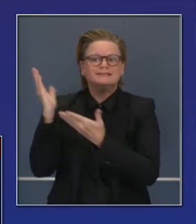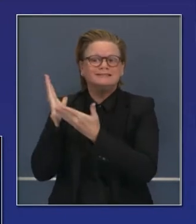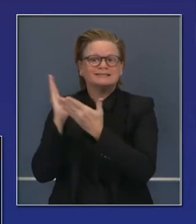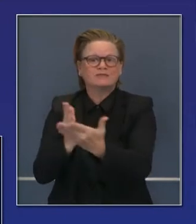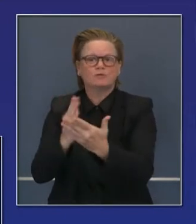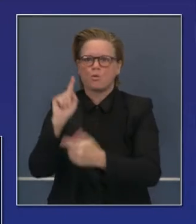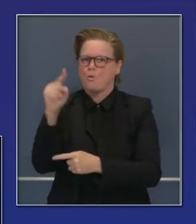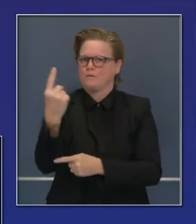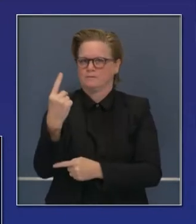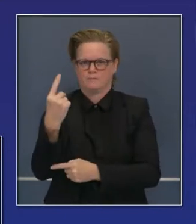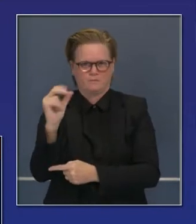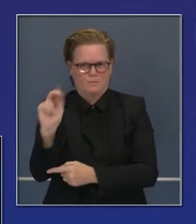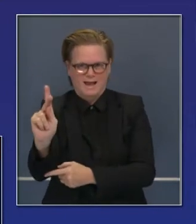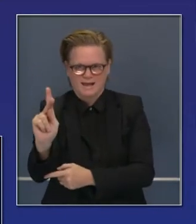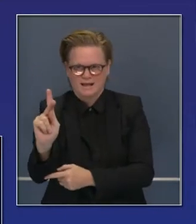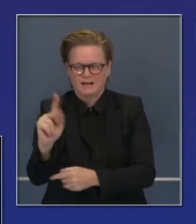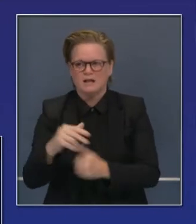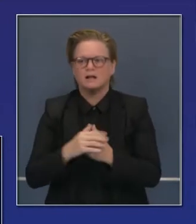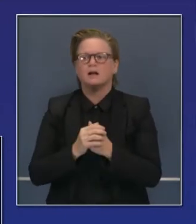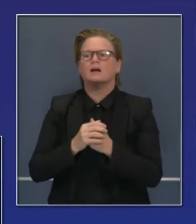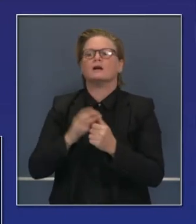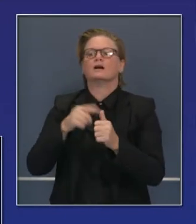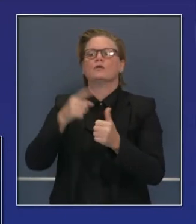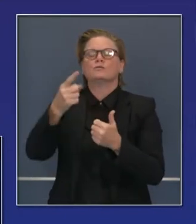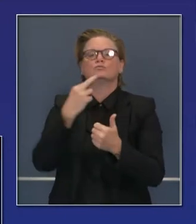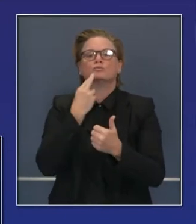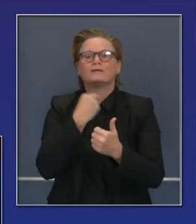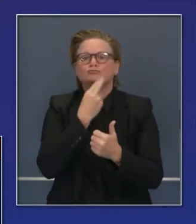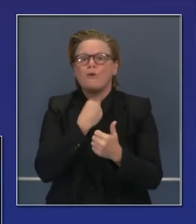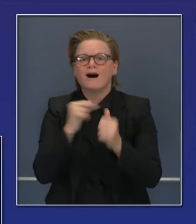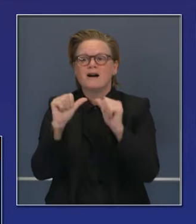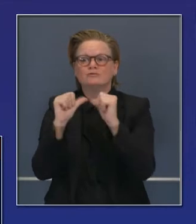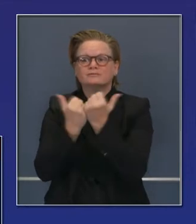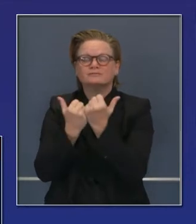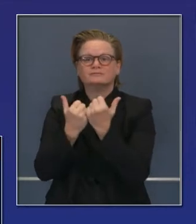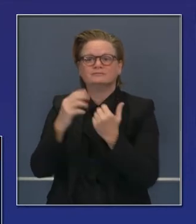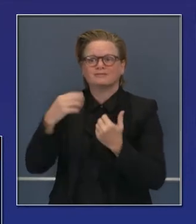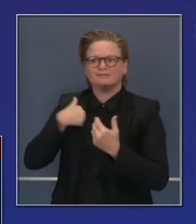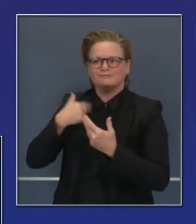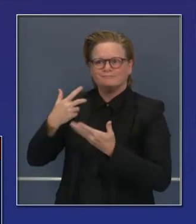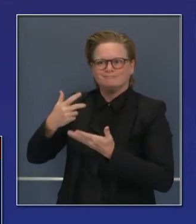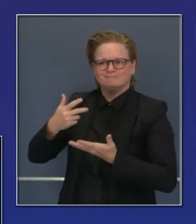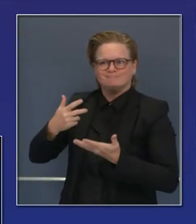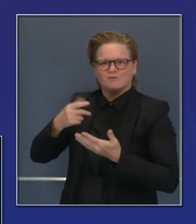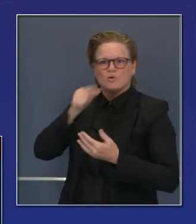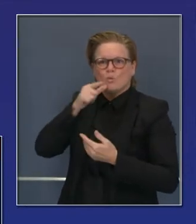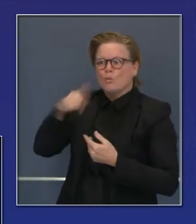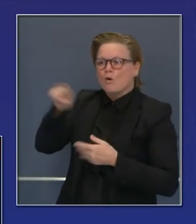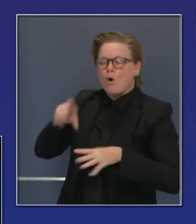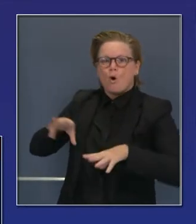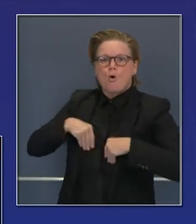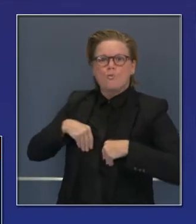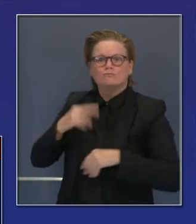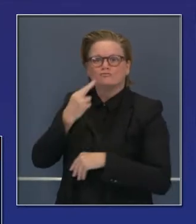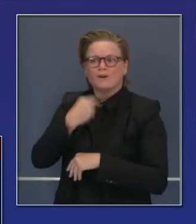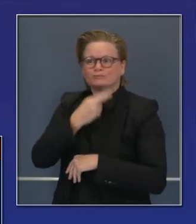y para que recojan su comida en ellos. Yo como dueño de restaurante,